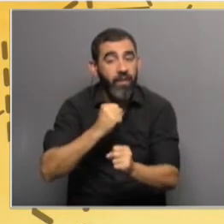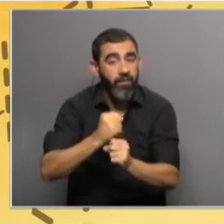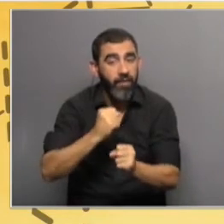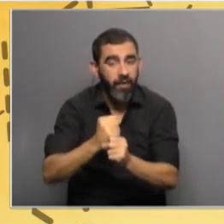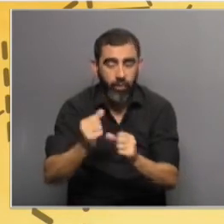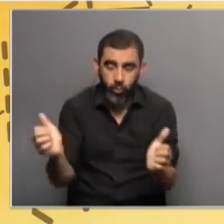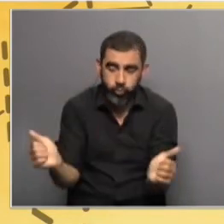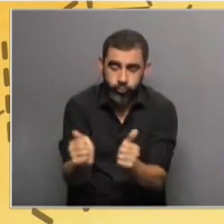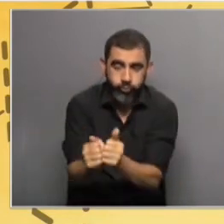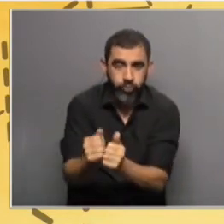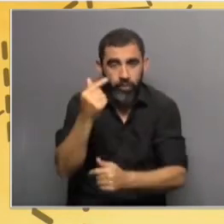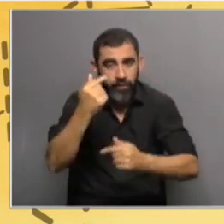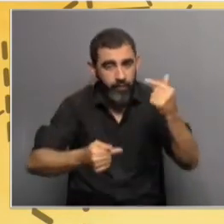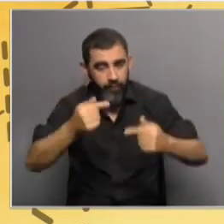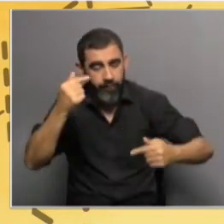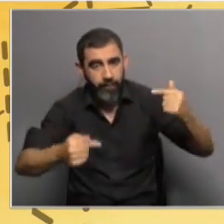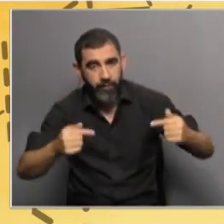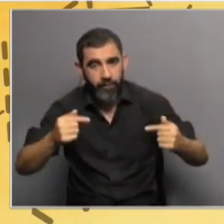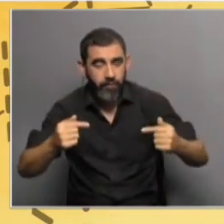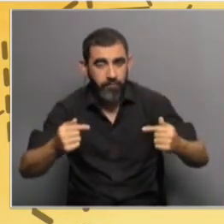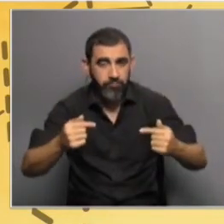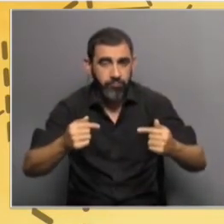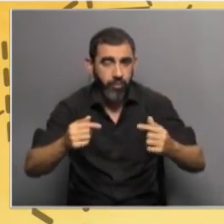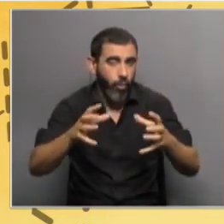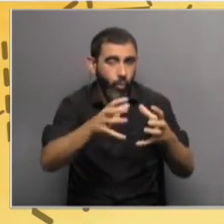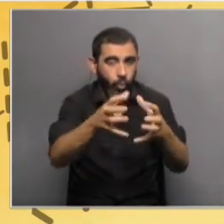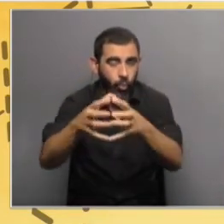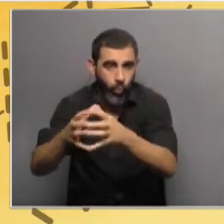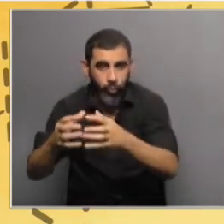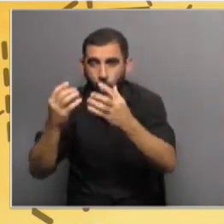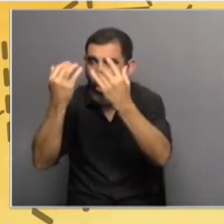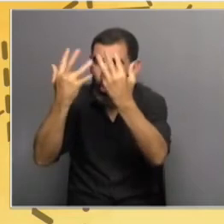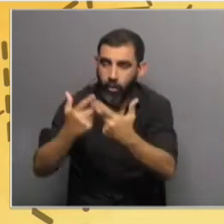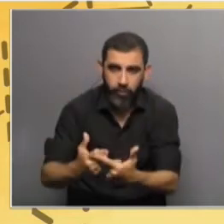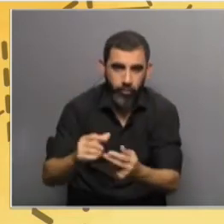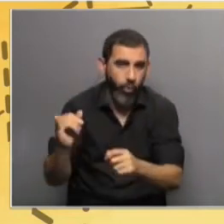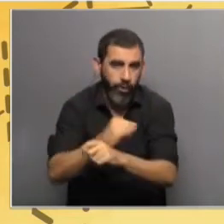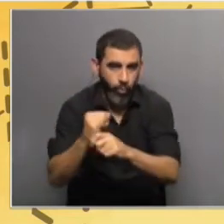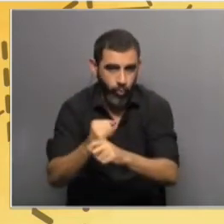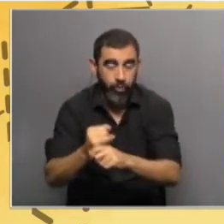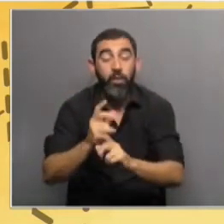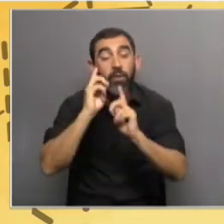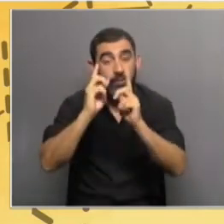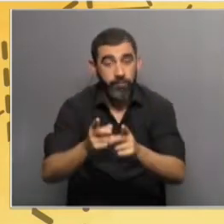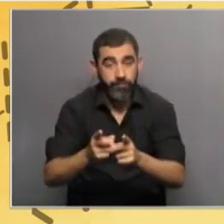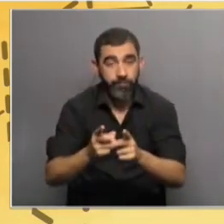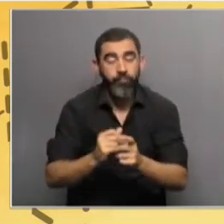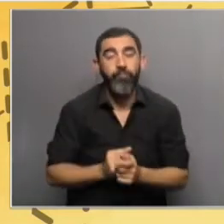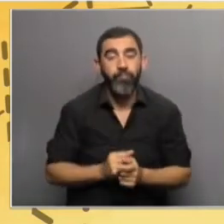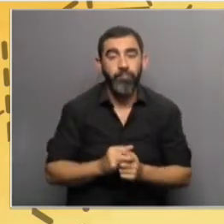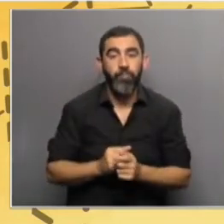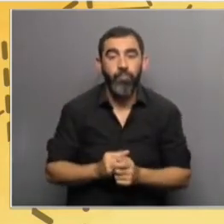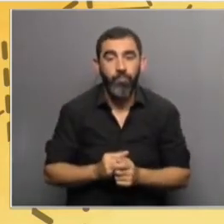conjunta los diferentes sectores de la sociedad. Y también, ya